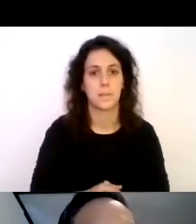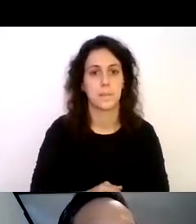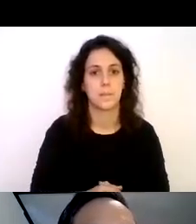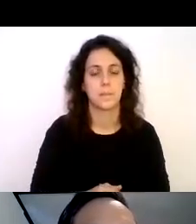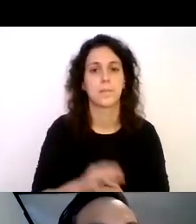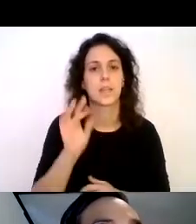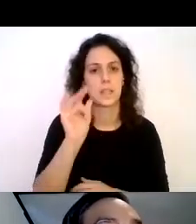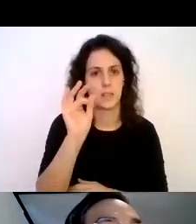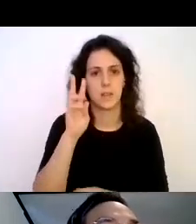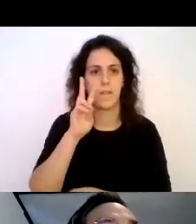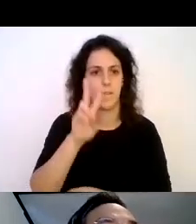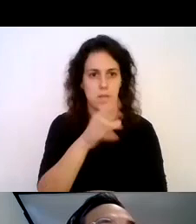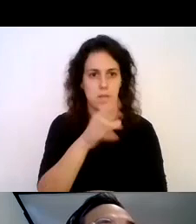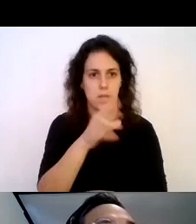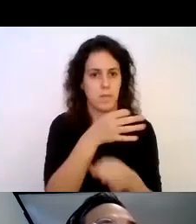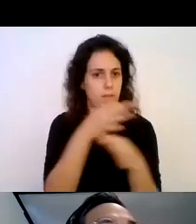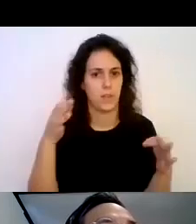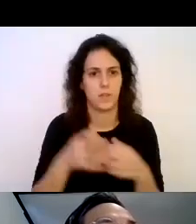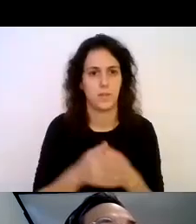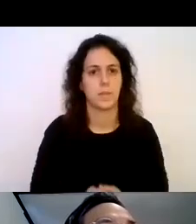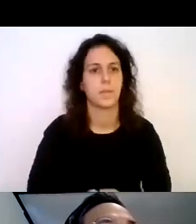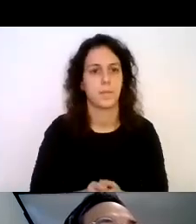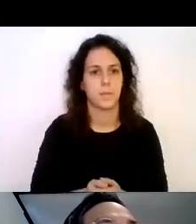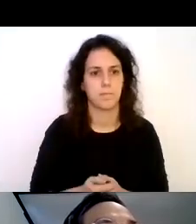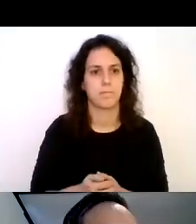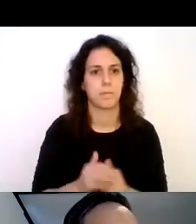Sí, la vemos. Se ve, se ve. Felipe, adelante.